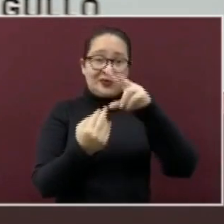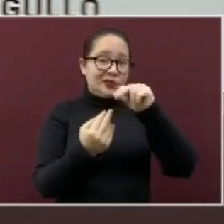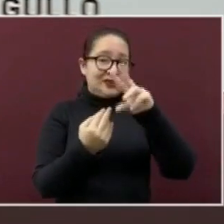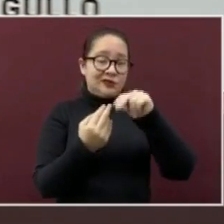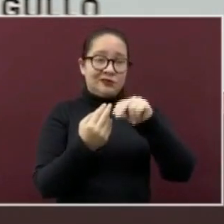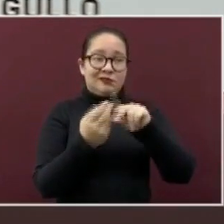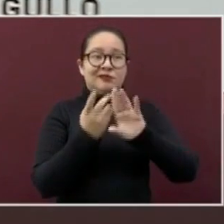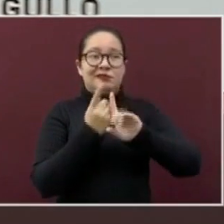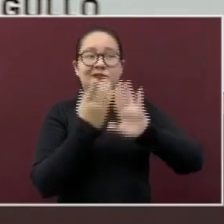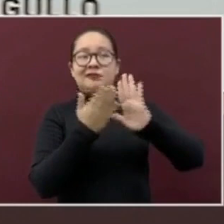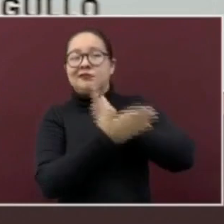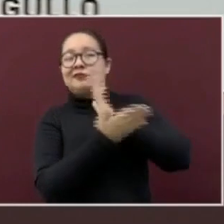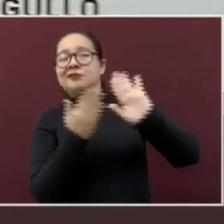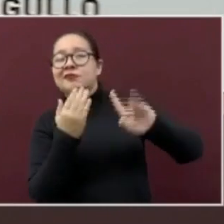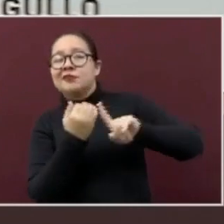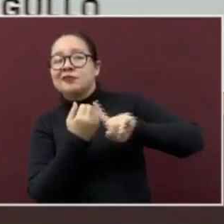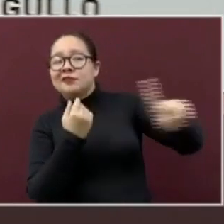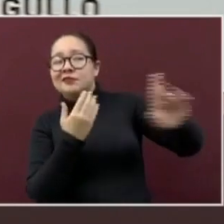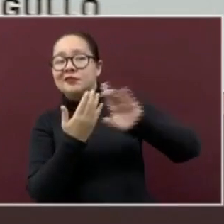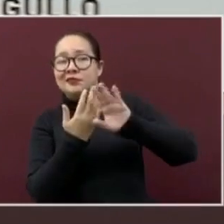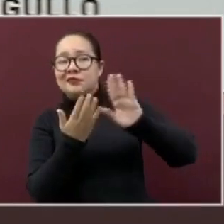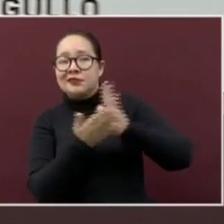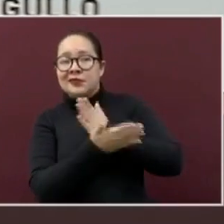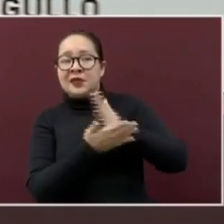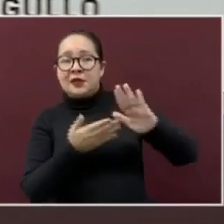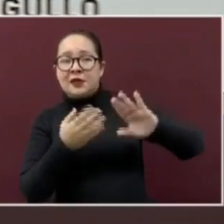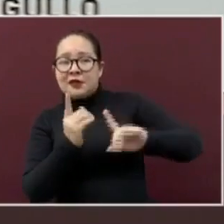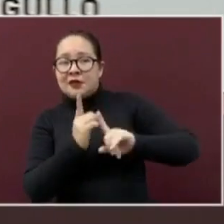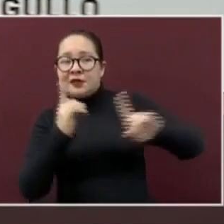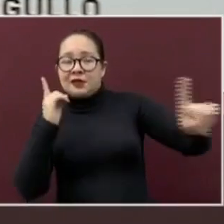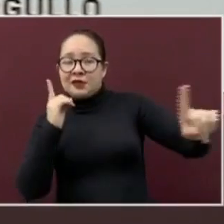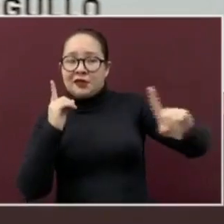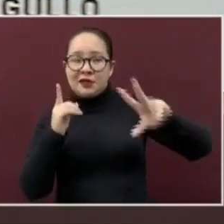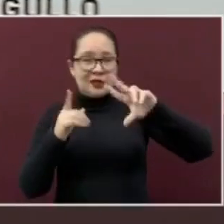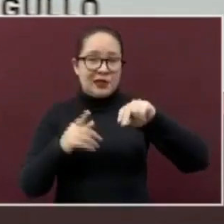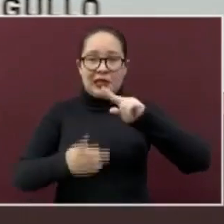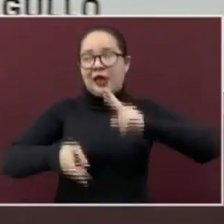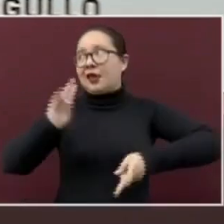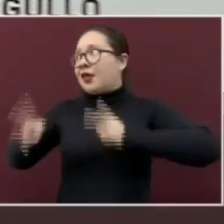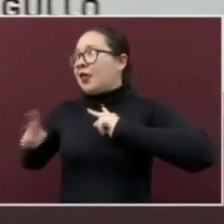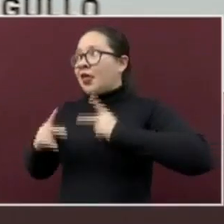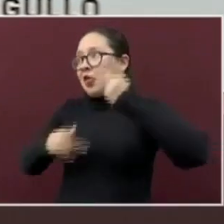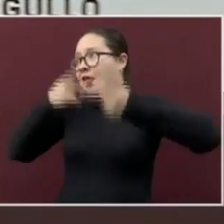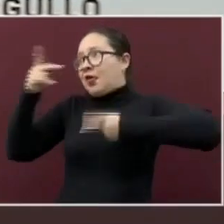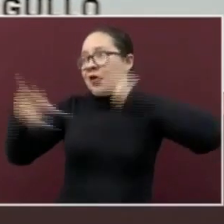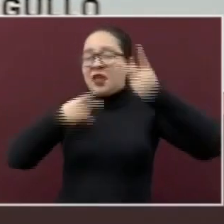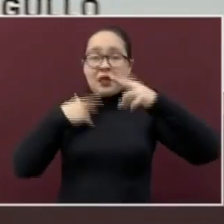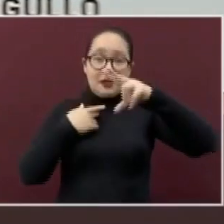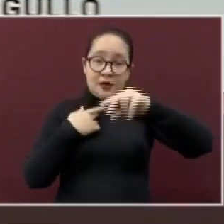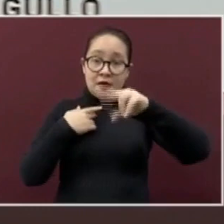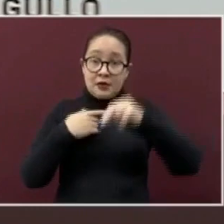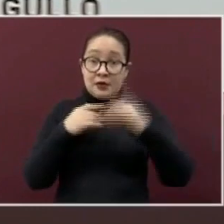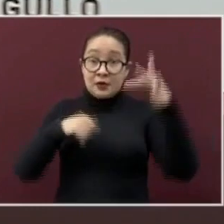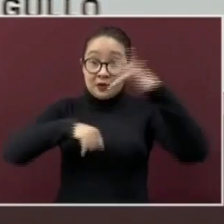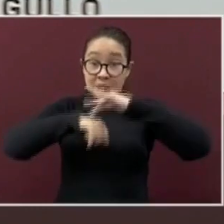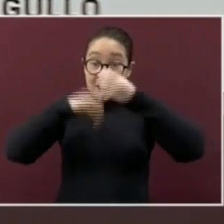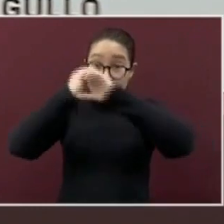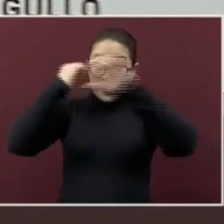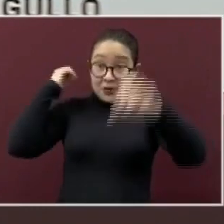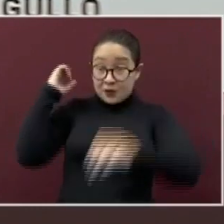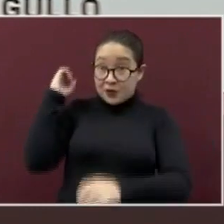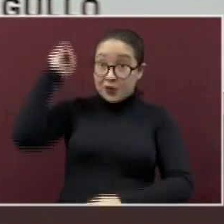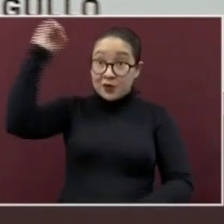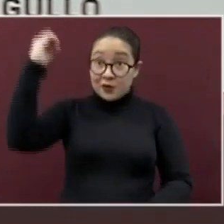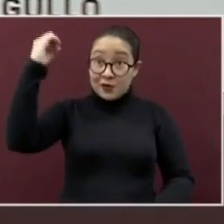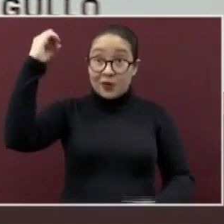personas con las que está viajando. No sujetarse de los tubos con la mano